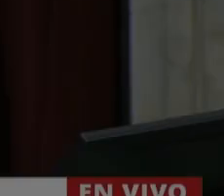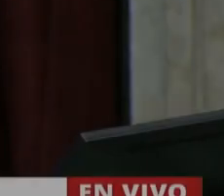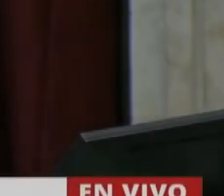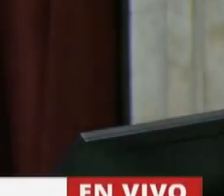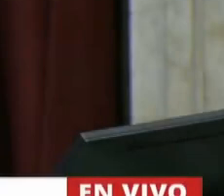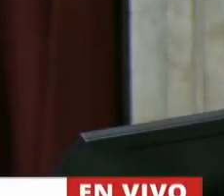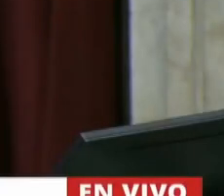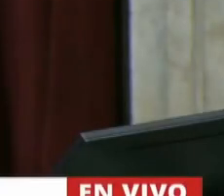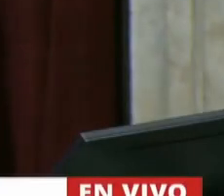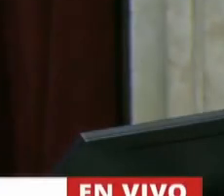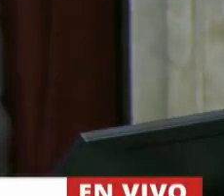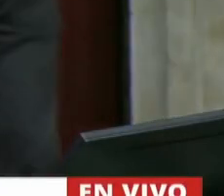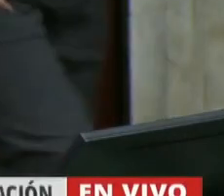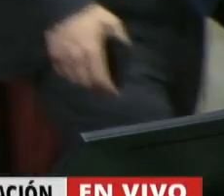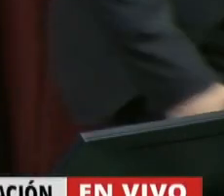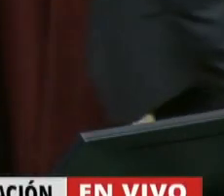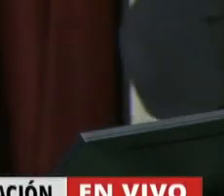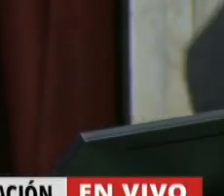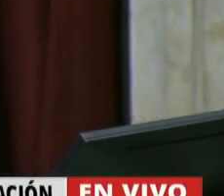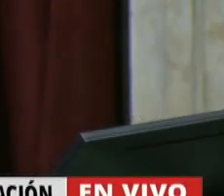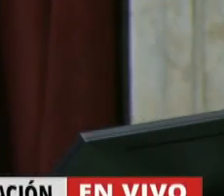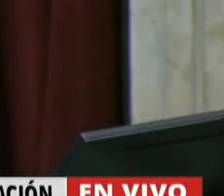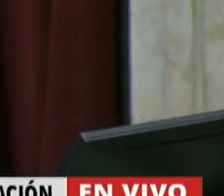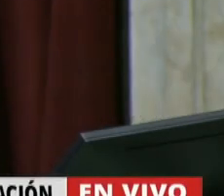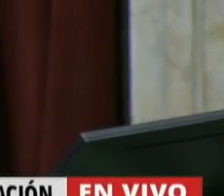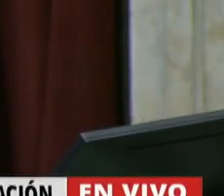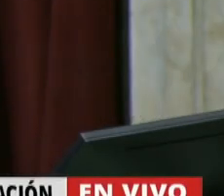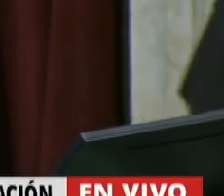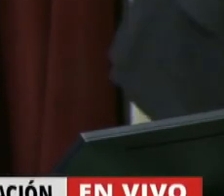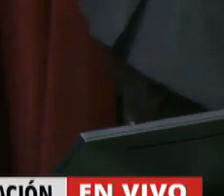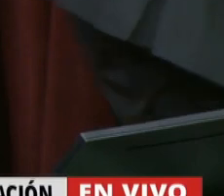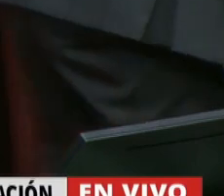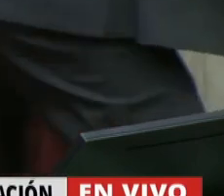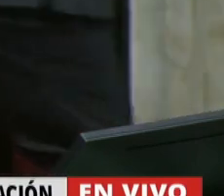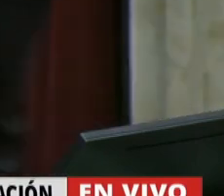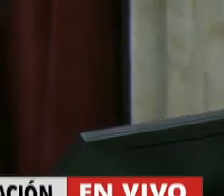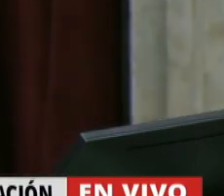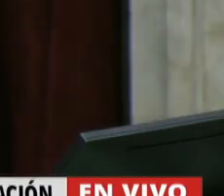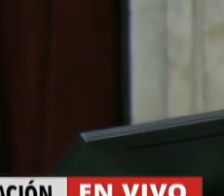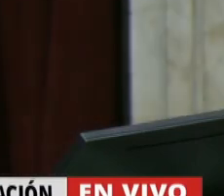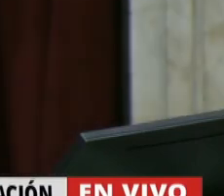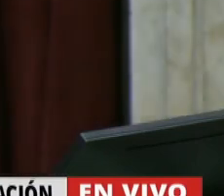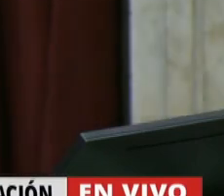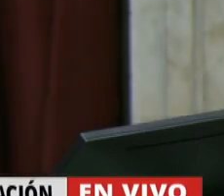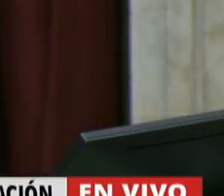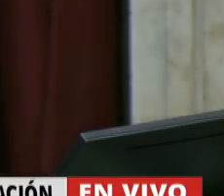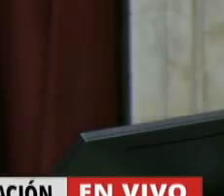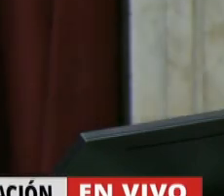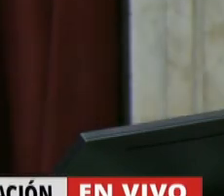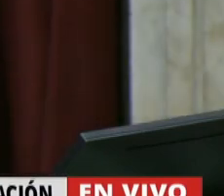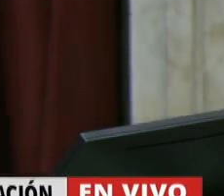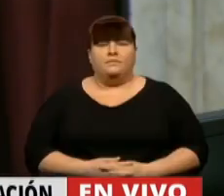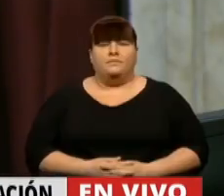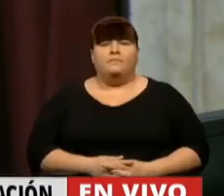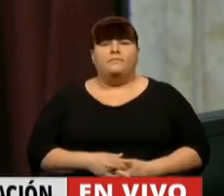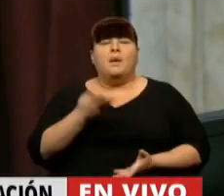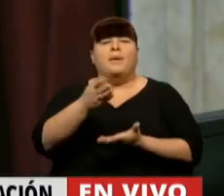Corresponde ahora en el listado de homenajes la solicitud de